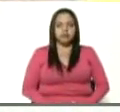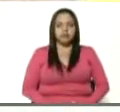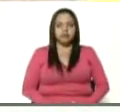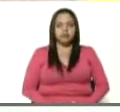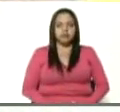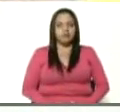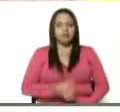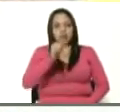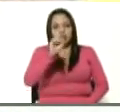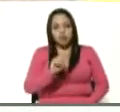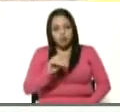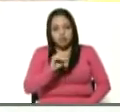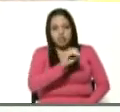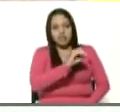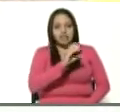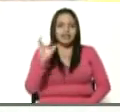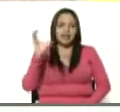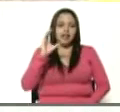occidental de Caracas.